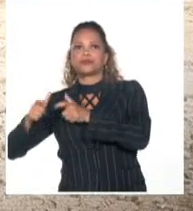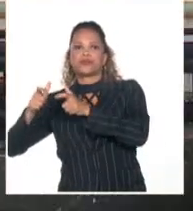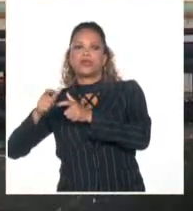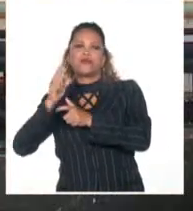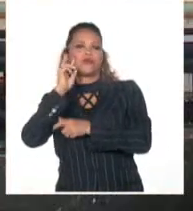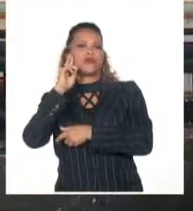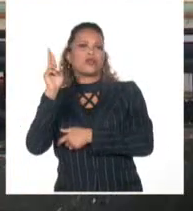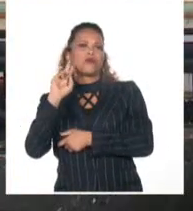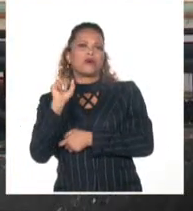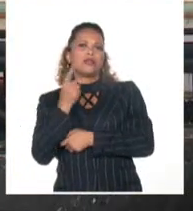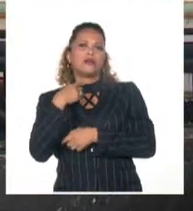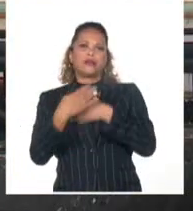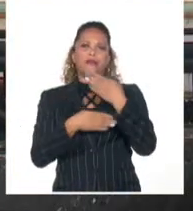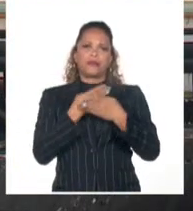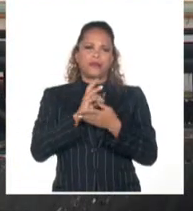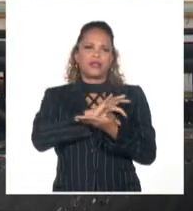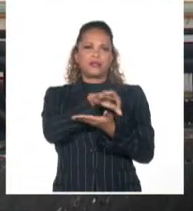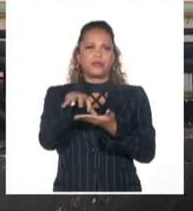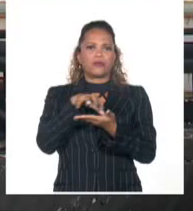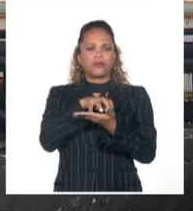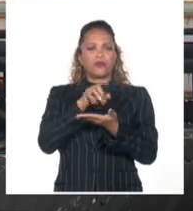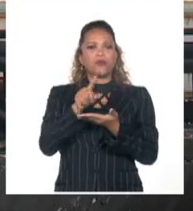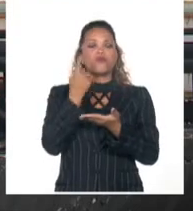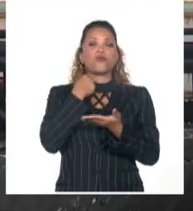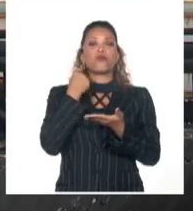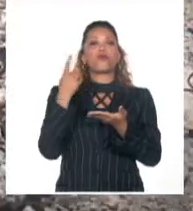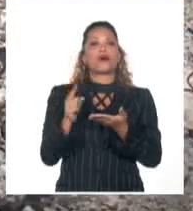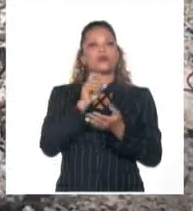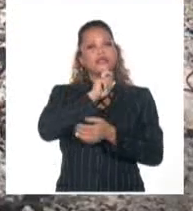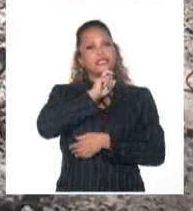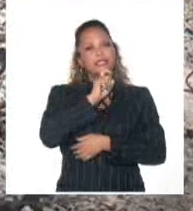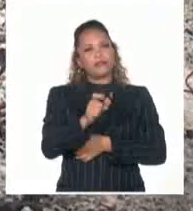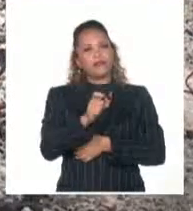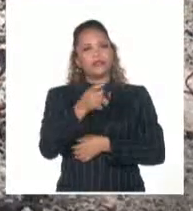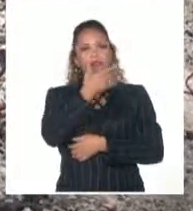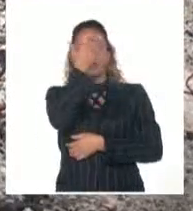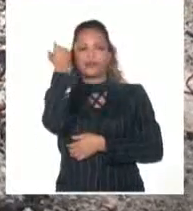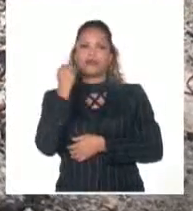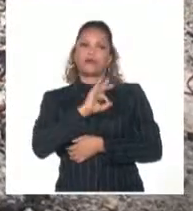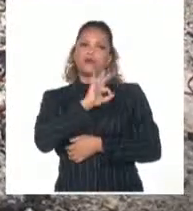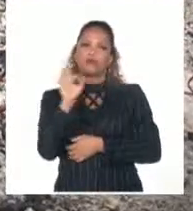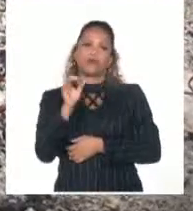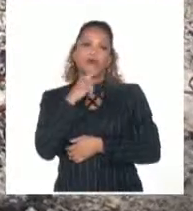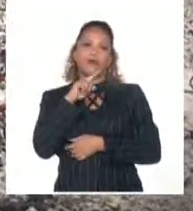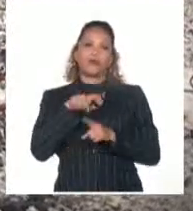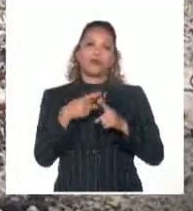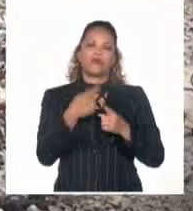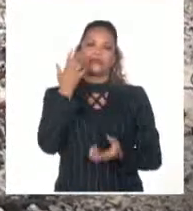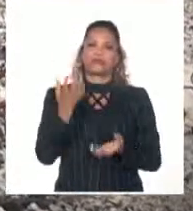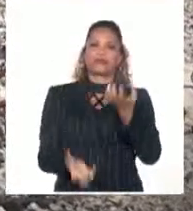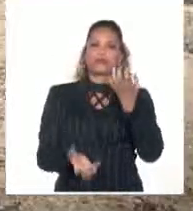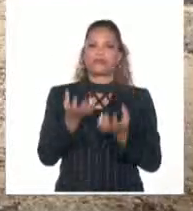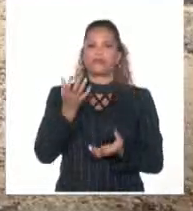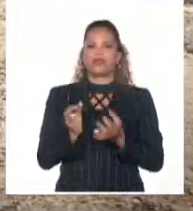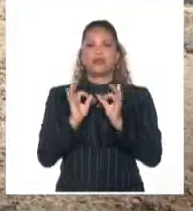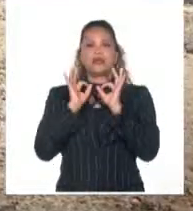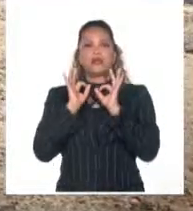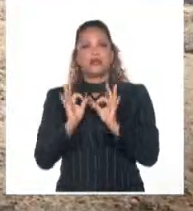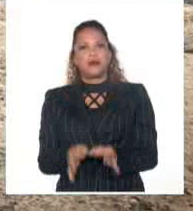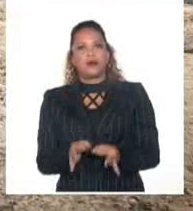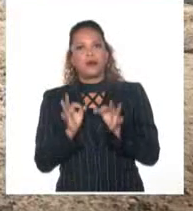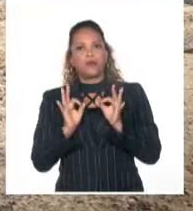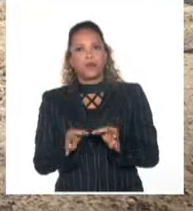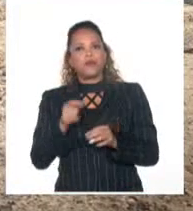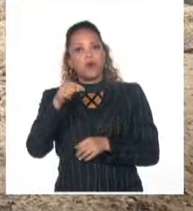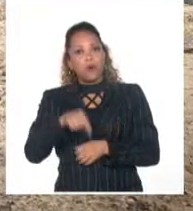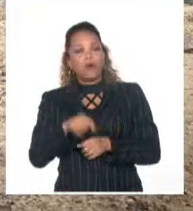sucesos, sino palpa que ha sido un año bien difícil de borrar por la huella del fuego. Con esa misma alma enlutada ponen